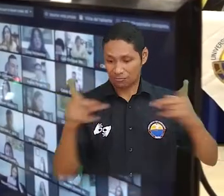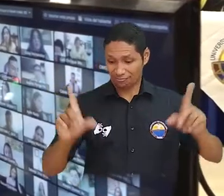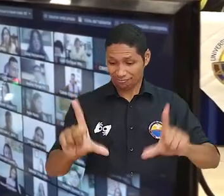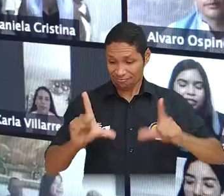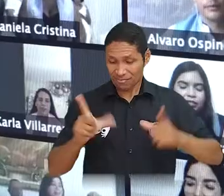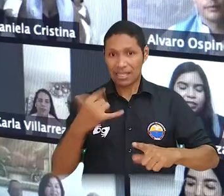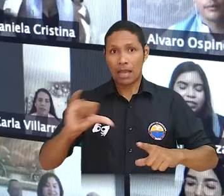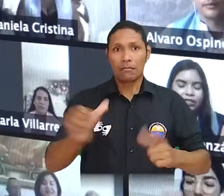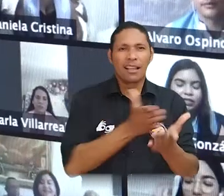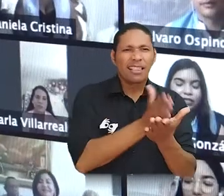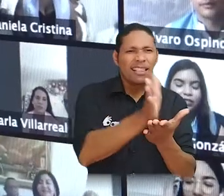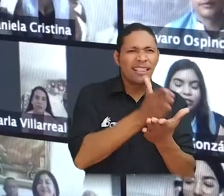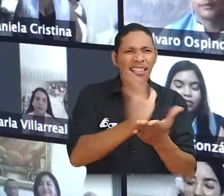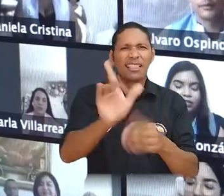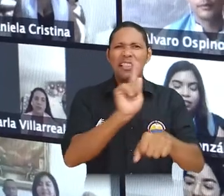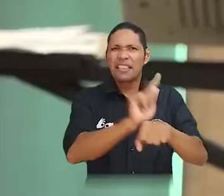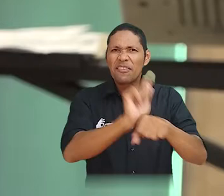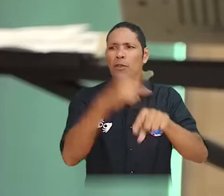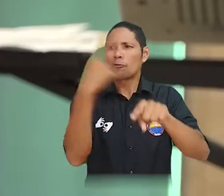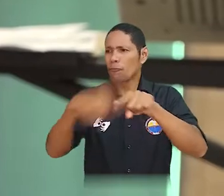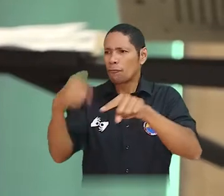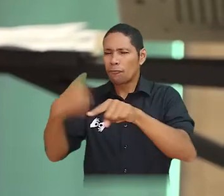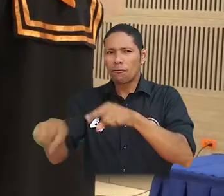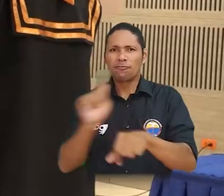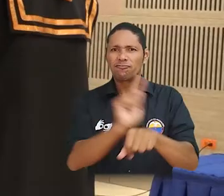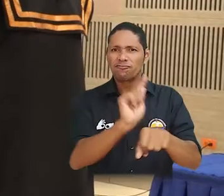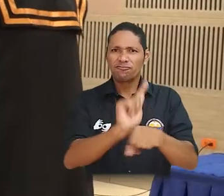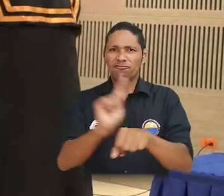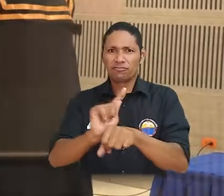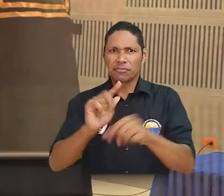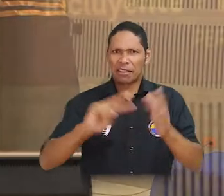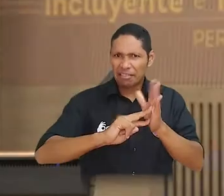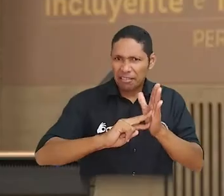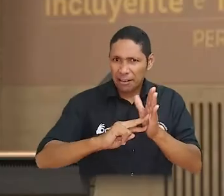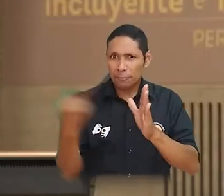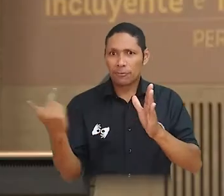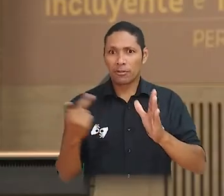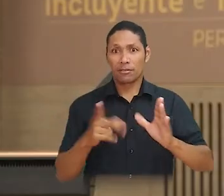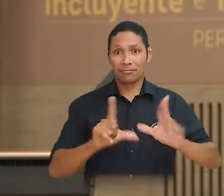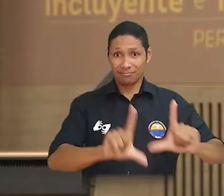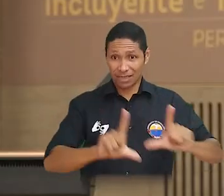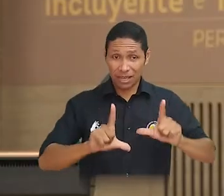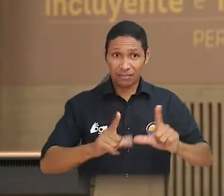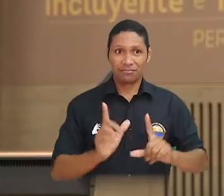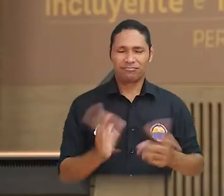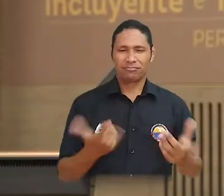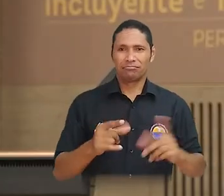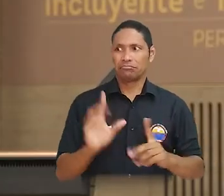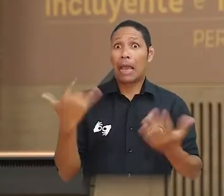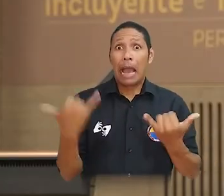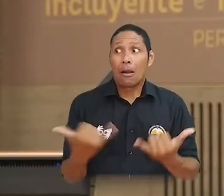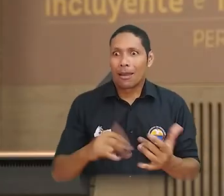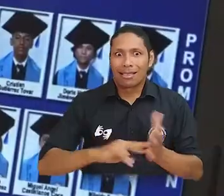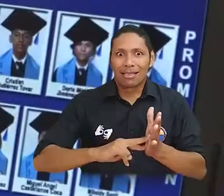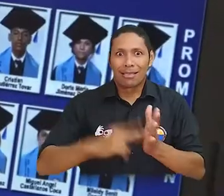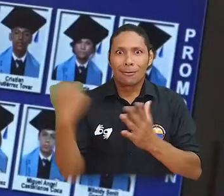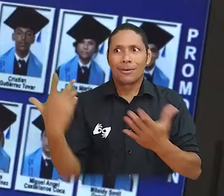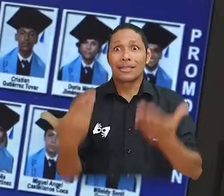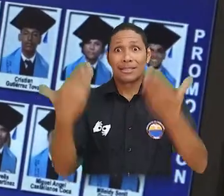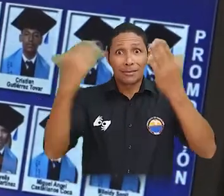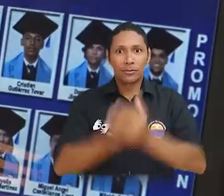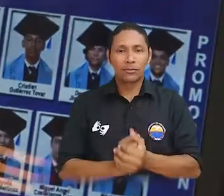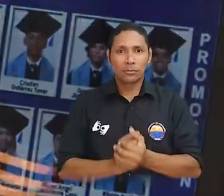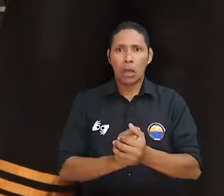Hoy tenemos alrededor de 500 graduados en todas nuestras facultades, en los programas de pregrado, posgrado, incluso